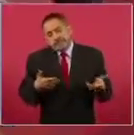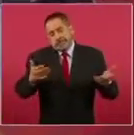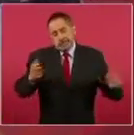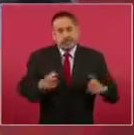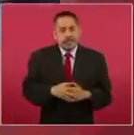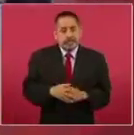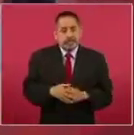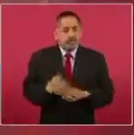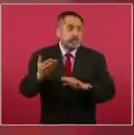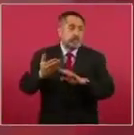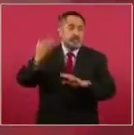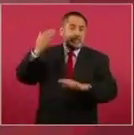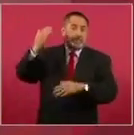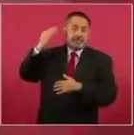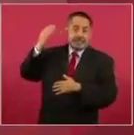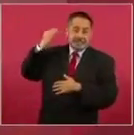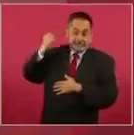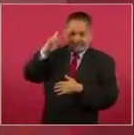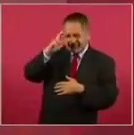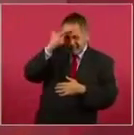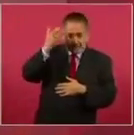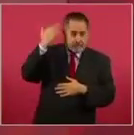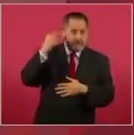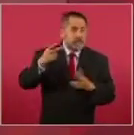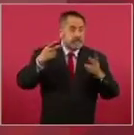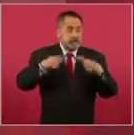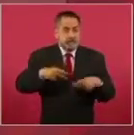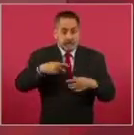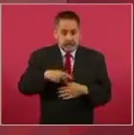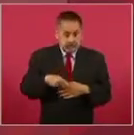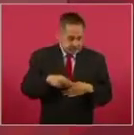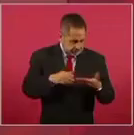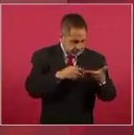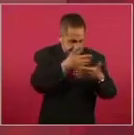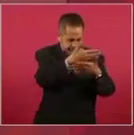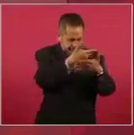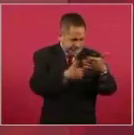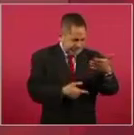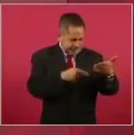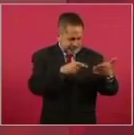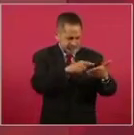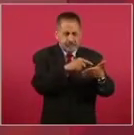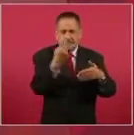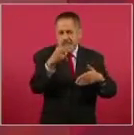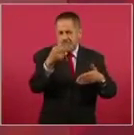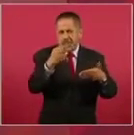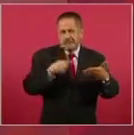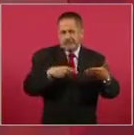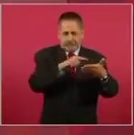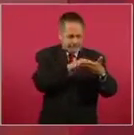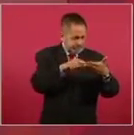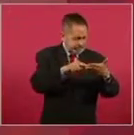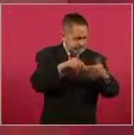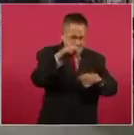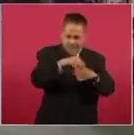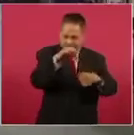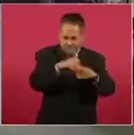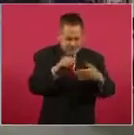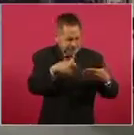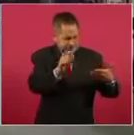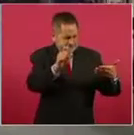muertos, lamentablemente.